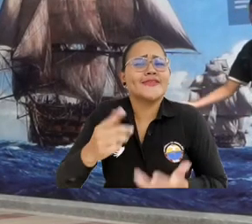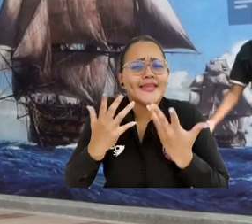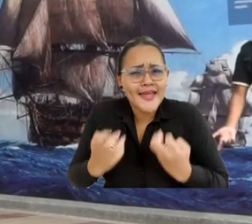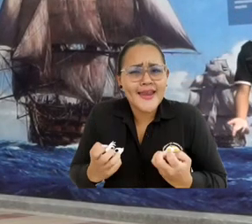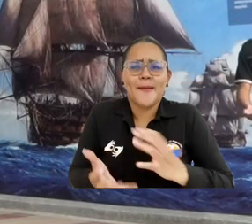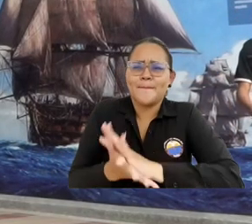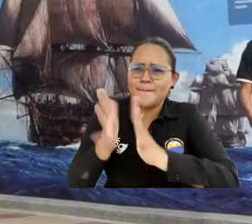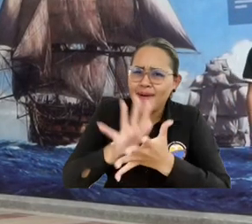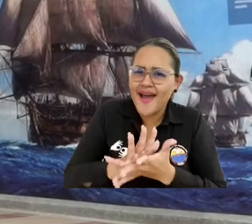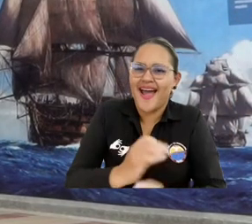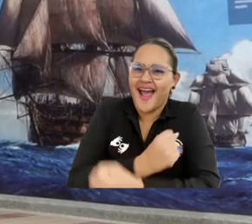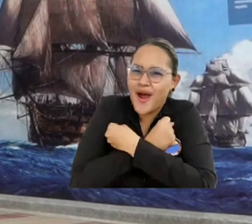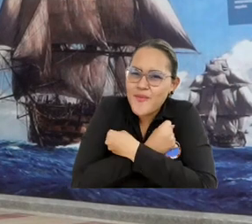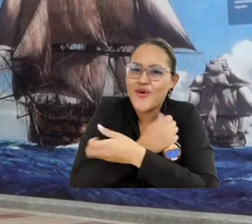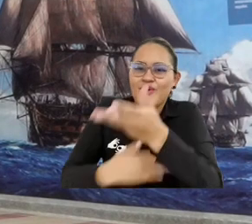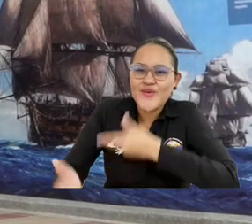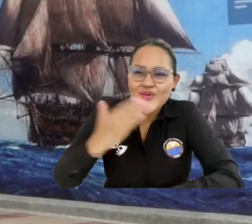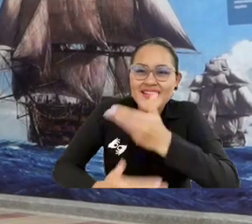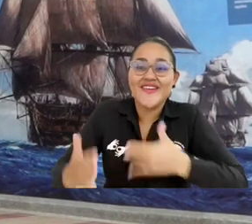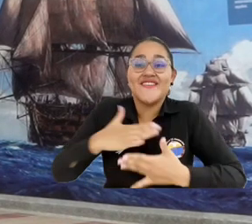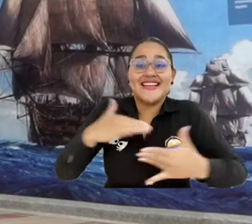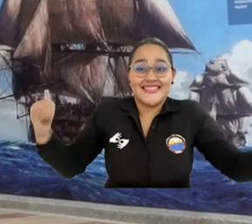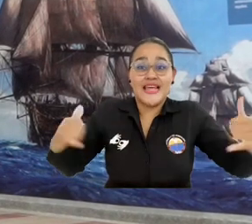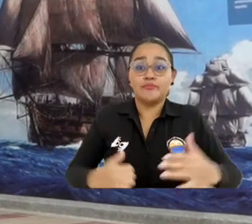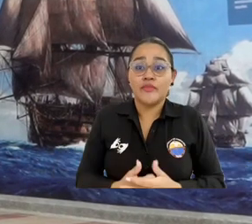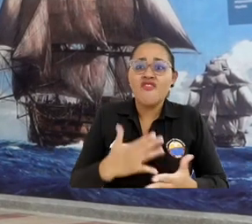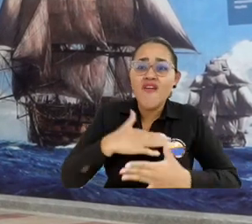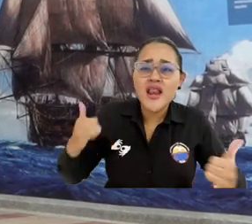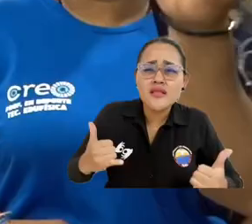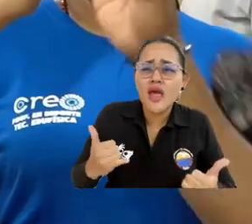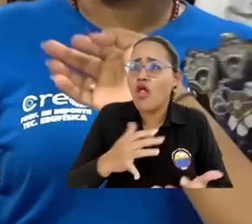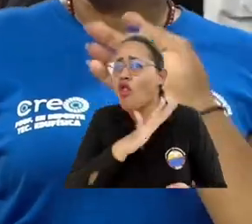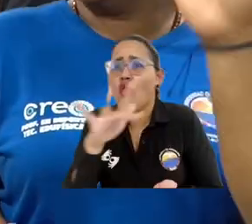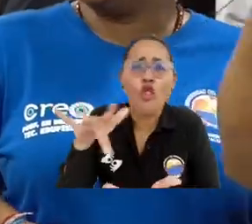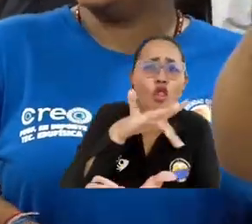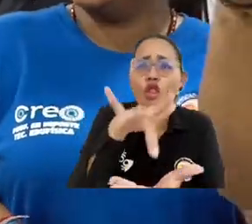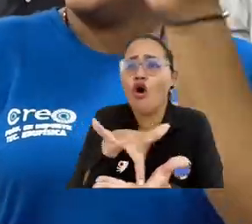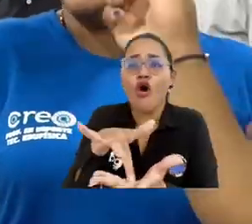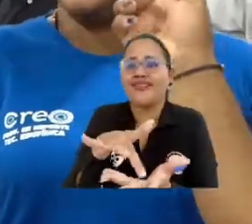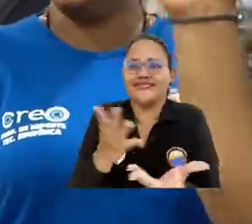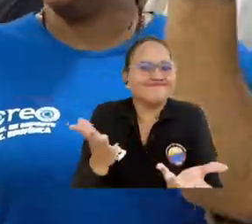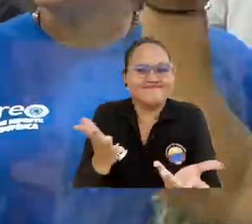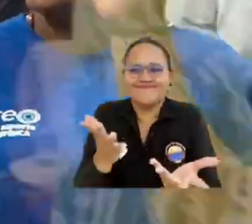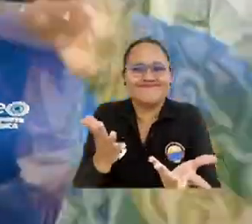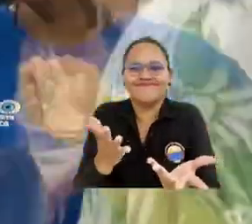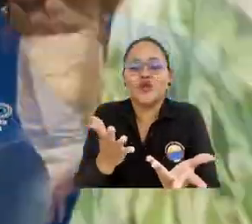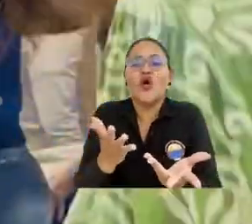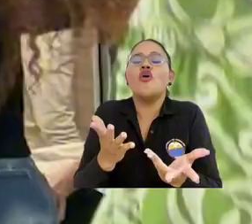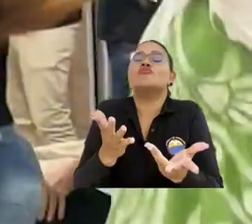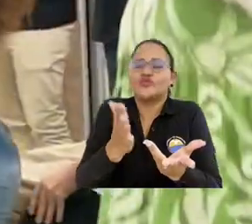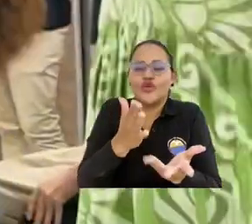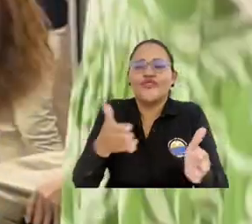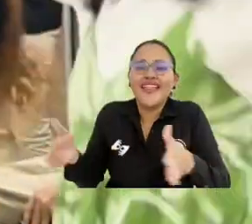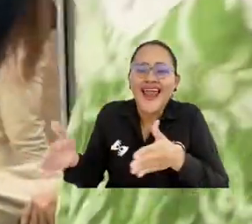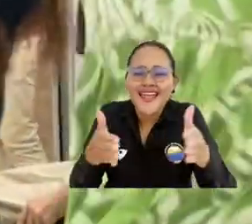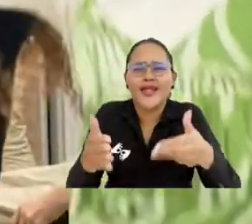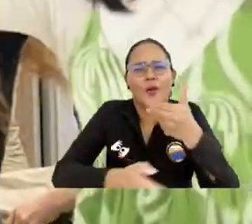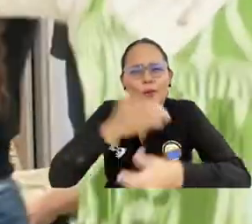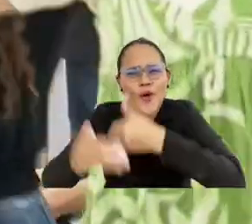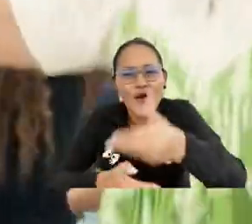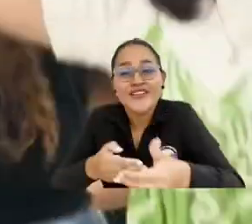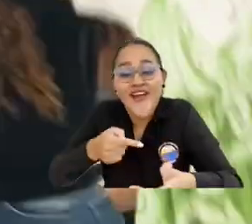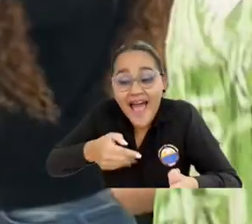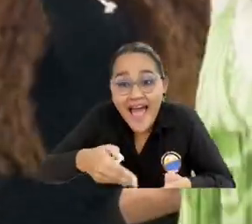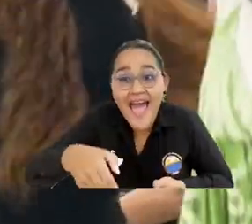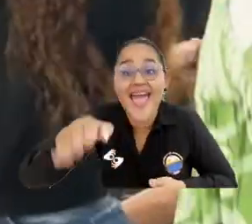Buscamos la paz, el amor, la convivencia y la felicidad. Y que la felicidad está en el trayecto y no está en llegar a algún